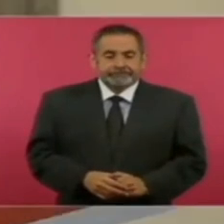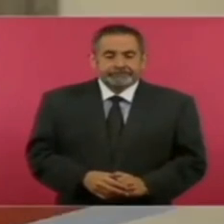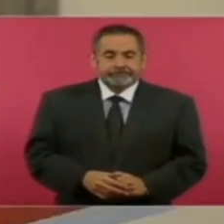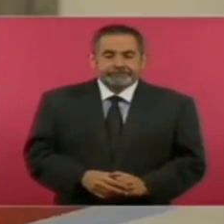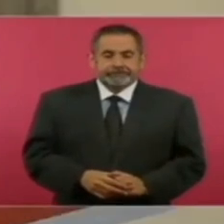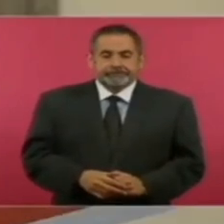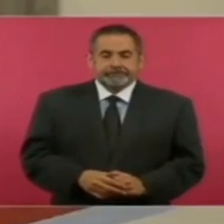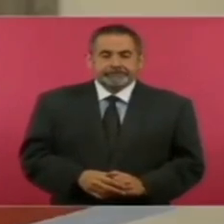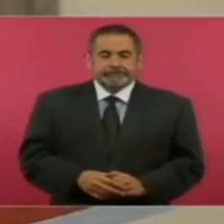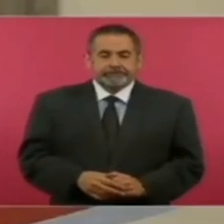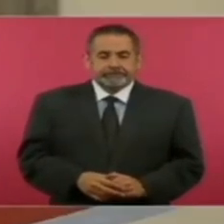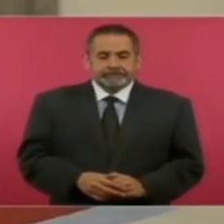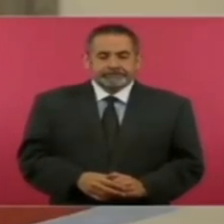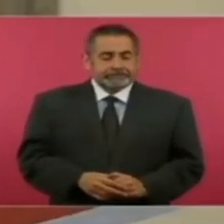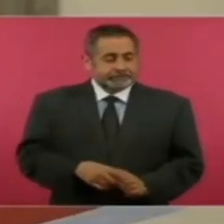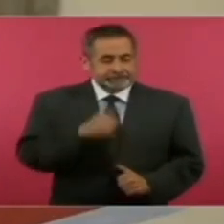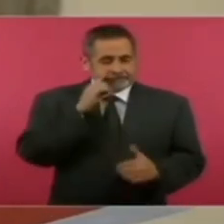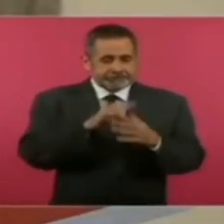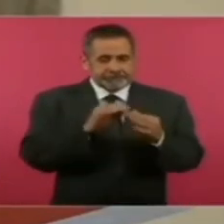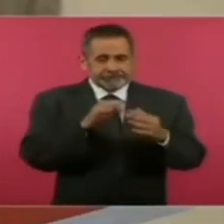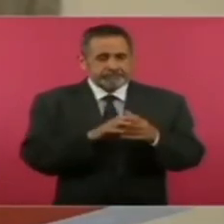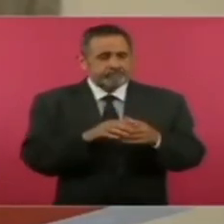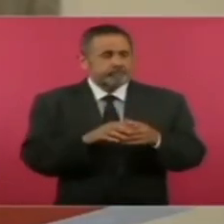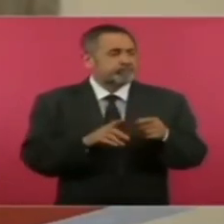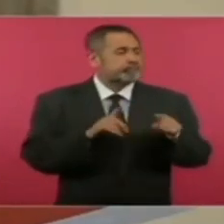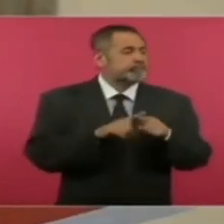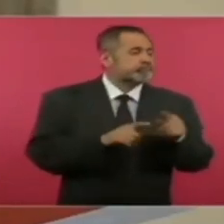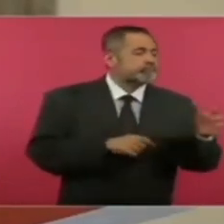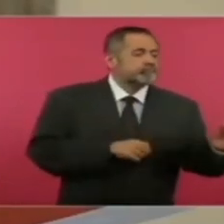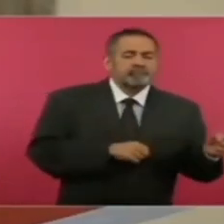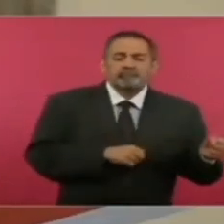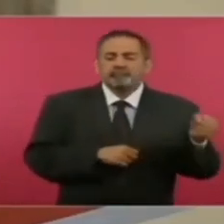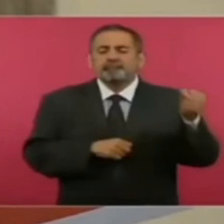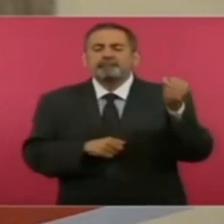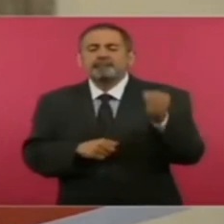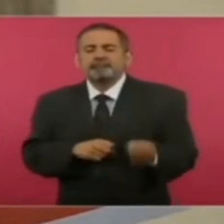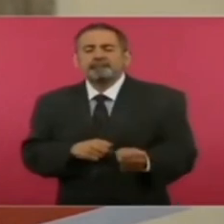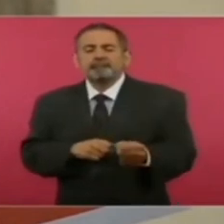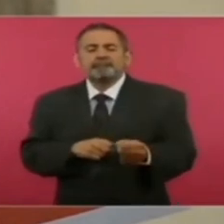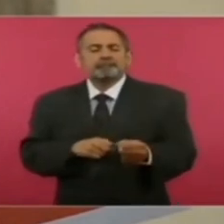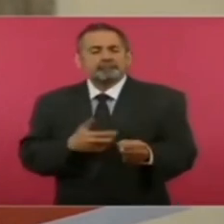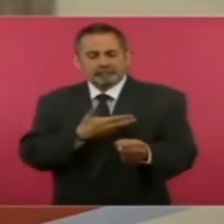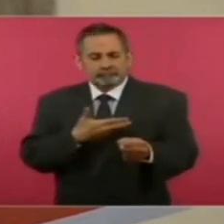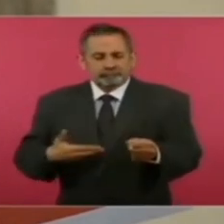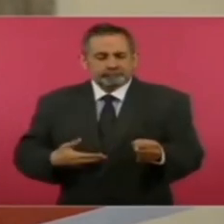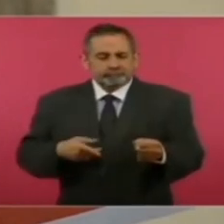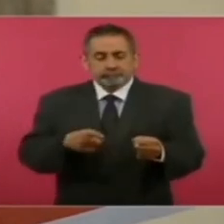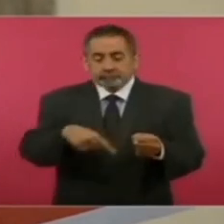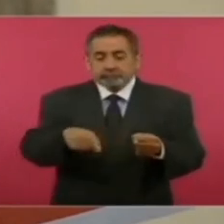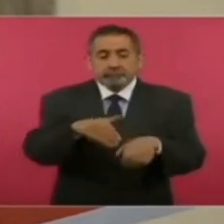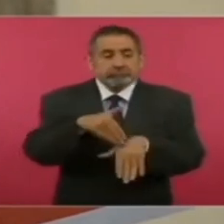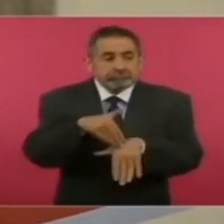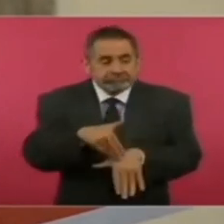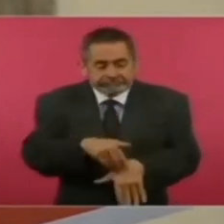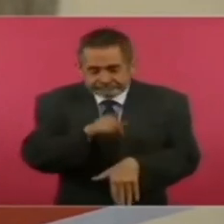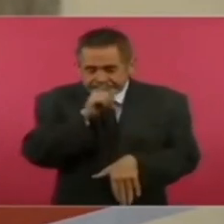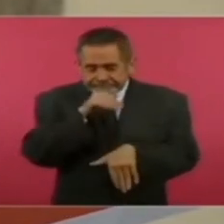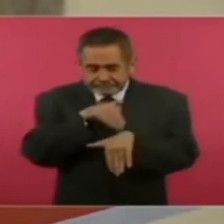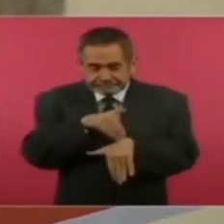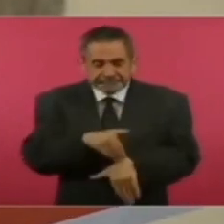entran así los imponen y están atados de pies y manos